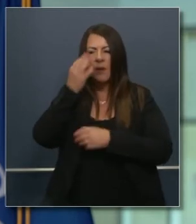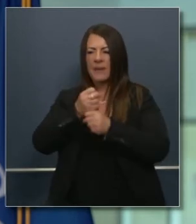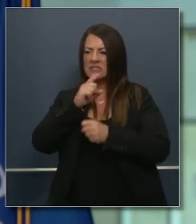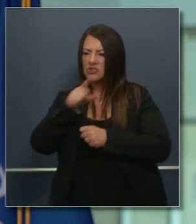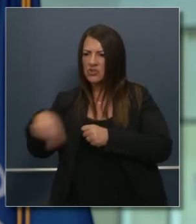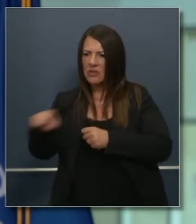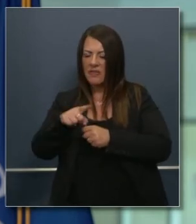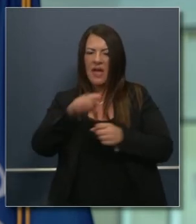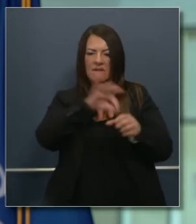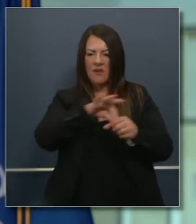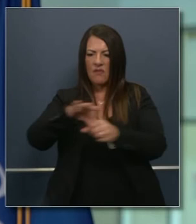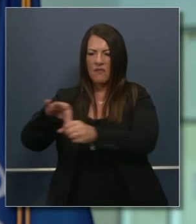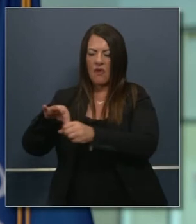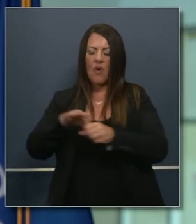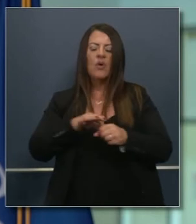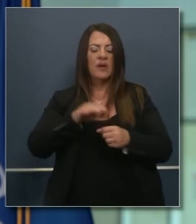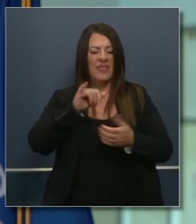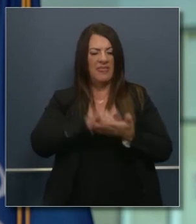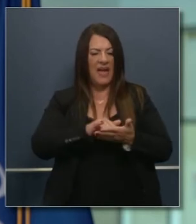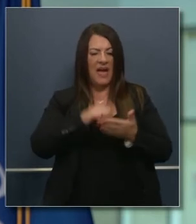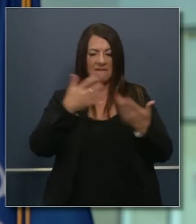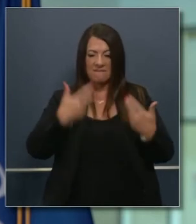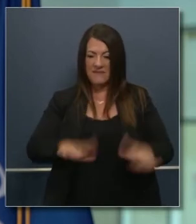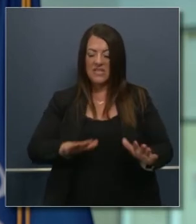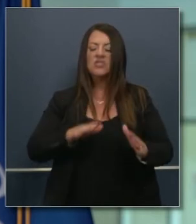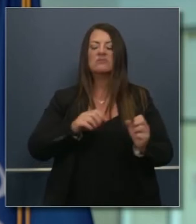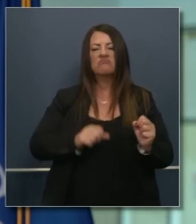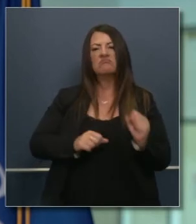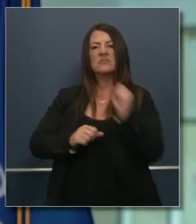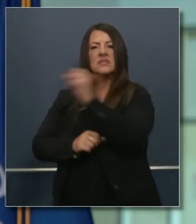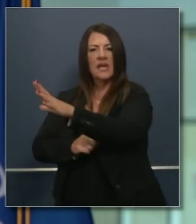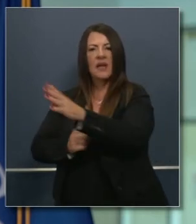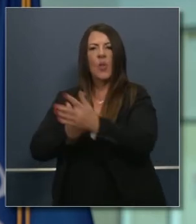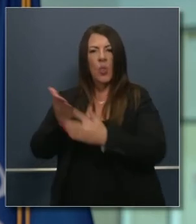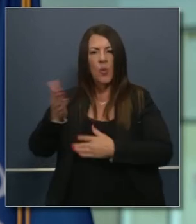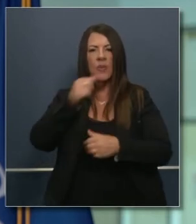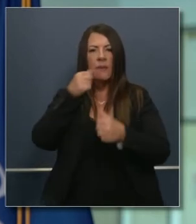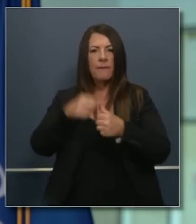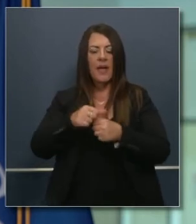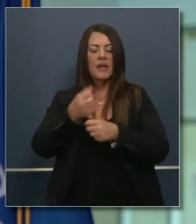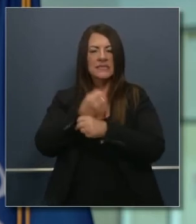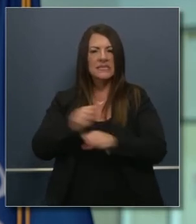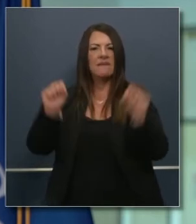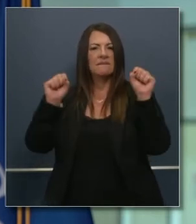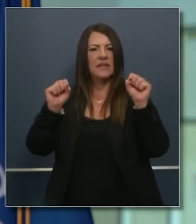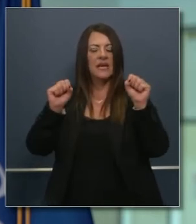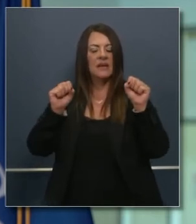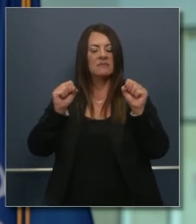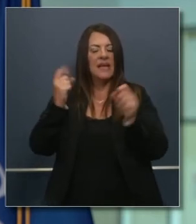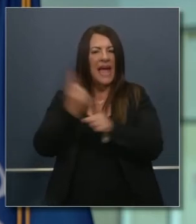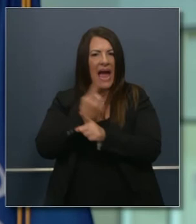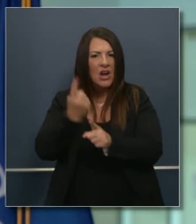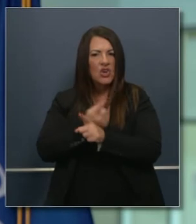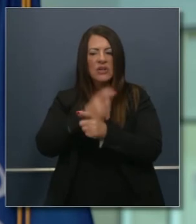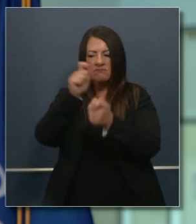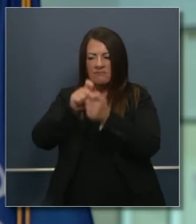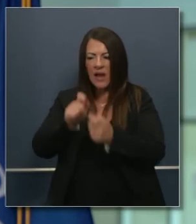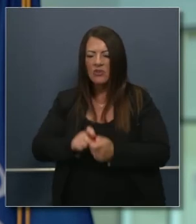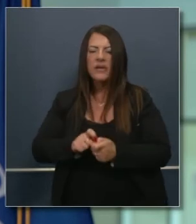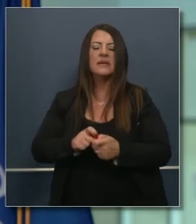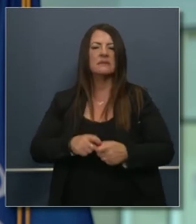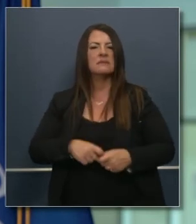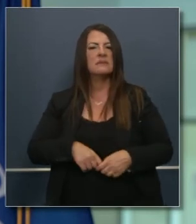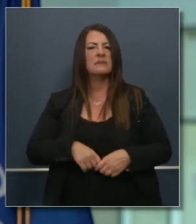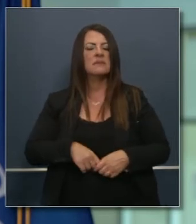las boletas ausentes que es básicamente un sistema de votación por correo pero no todo el mundo quiere el beneficio